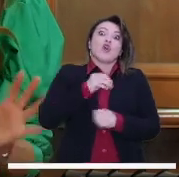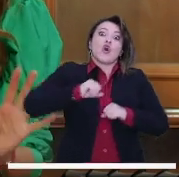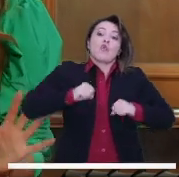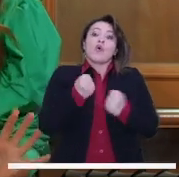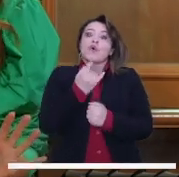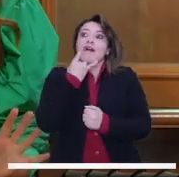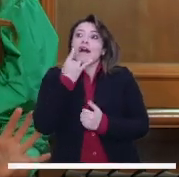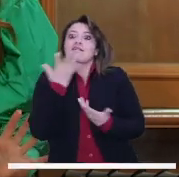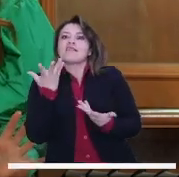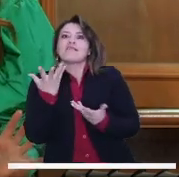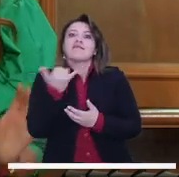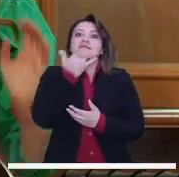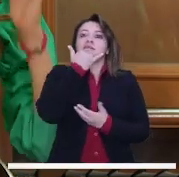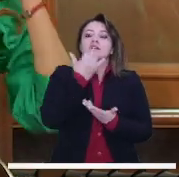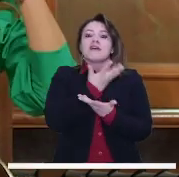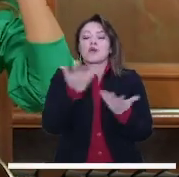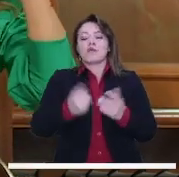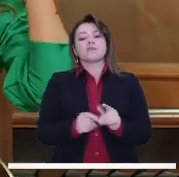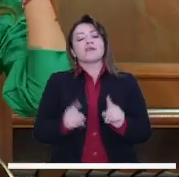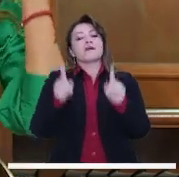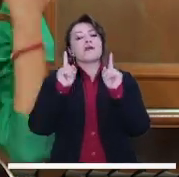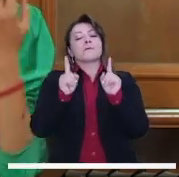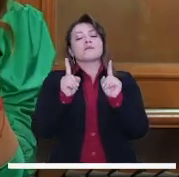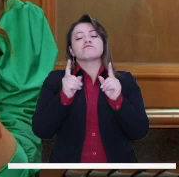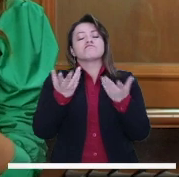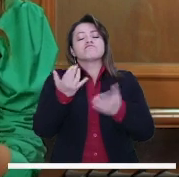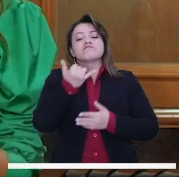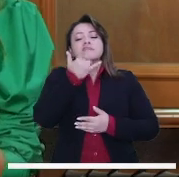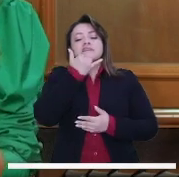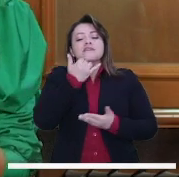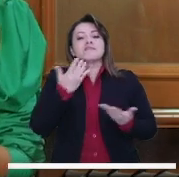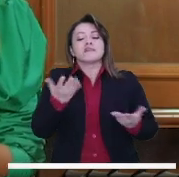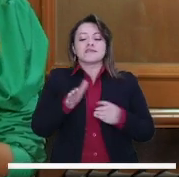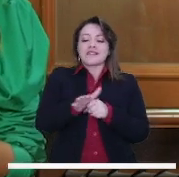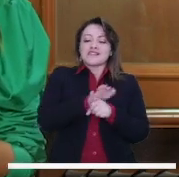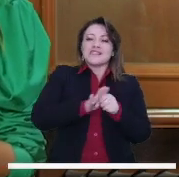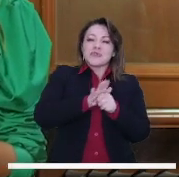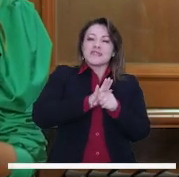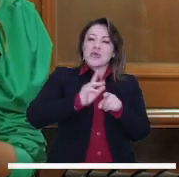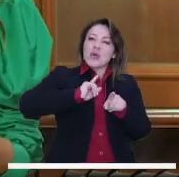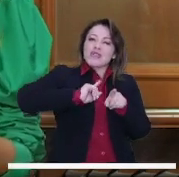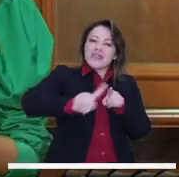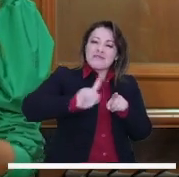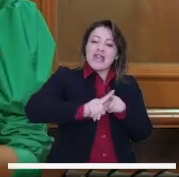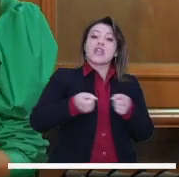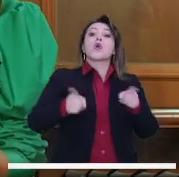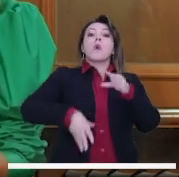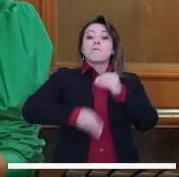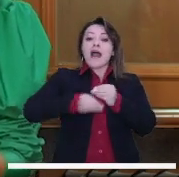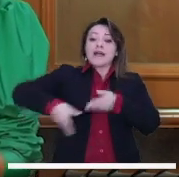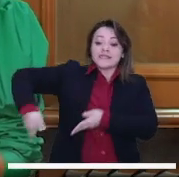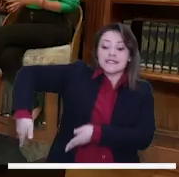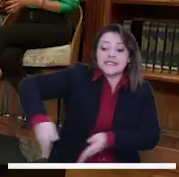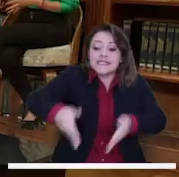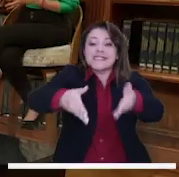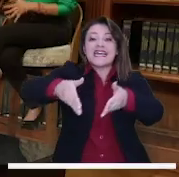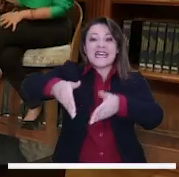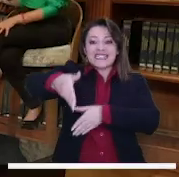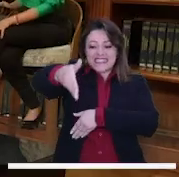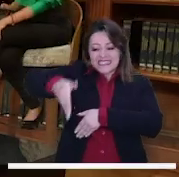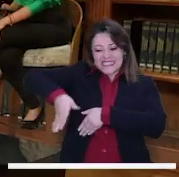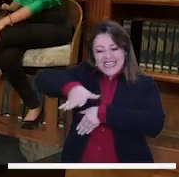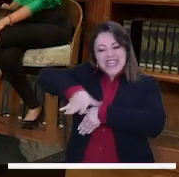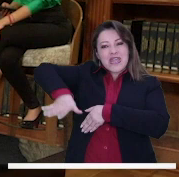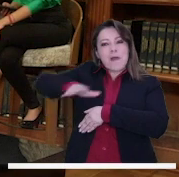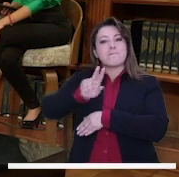realidad a todos en este día a día aquí en Bogotá, pero cuando hablamos, concejal, precisamente ya de este corredor que ha sido también un tema polémico,